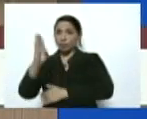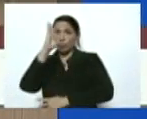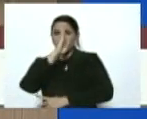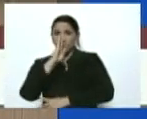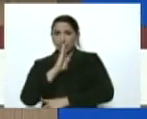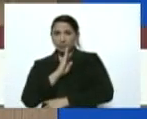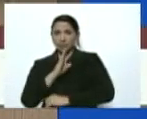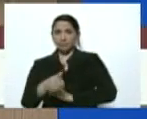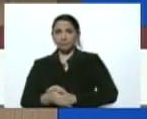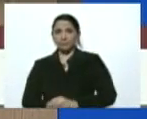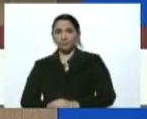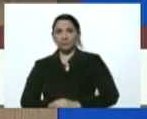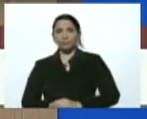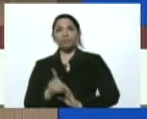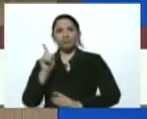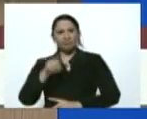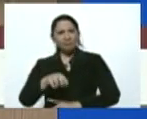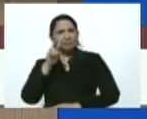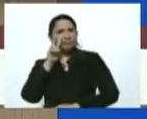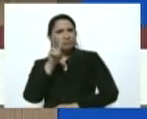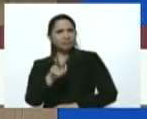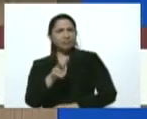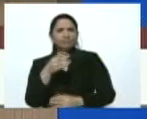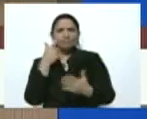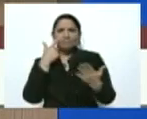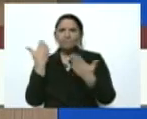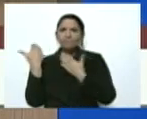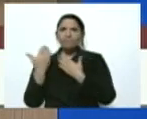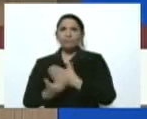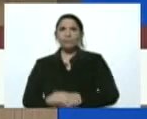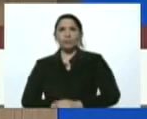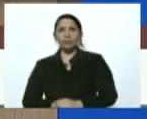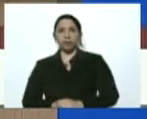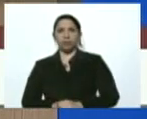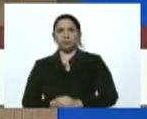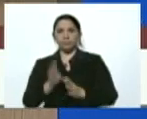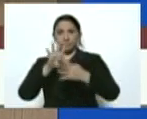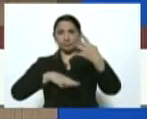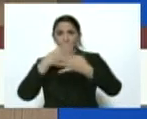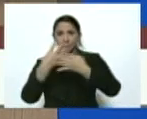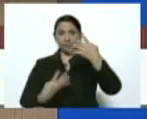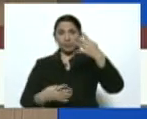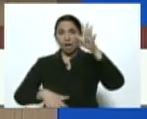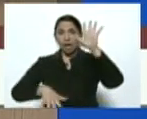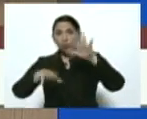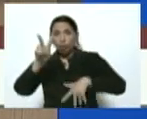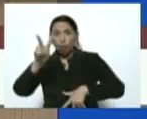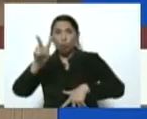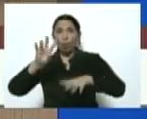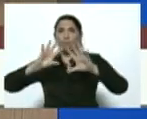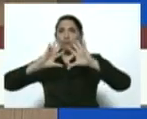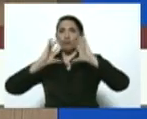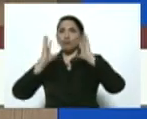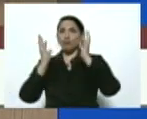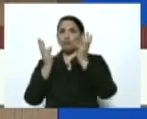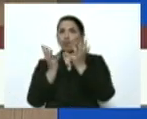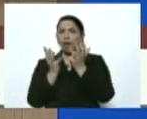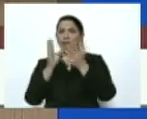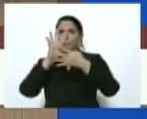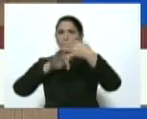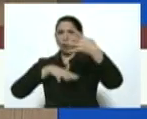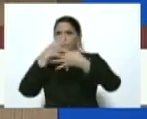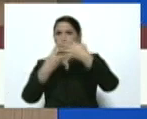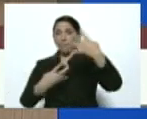igualmente vemos allí en el puesto número 12 a nivel mundial está